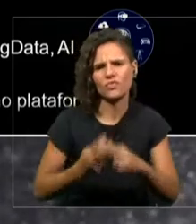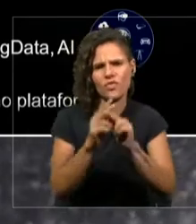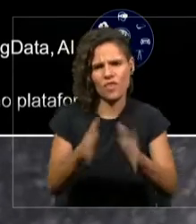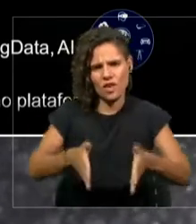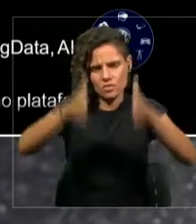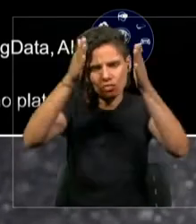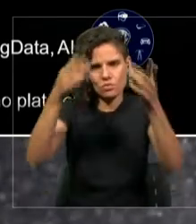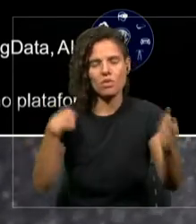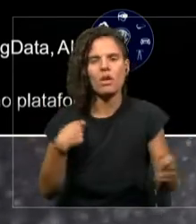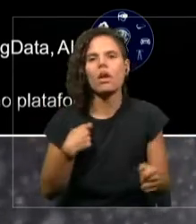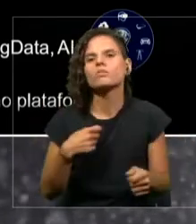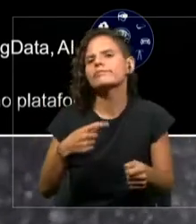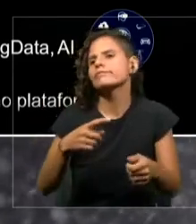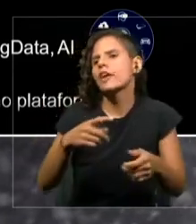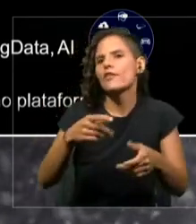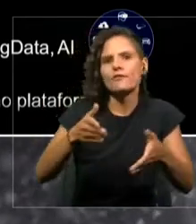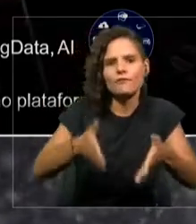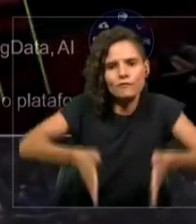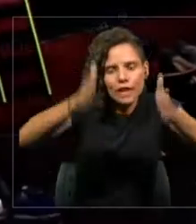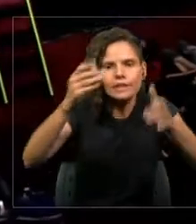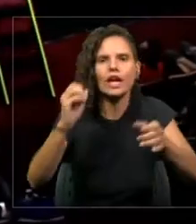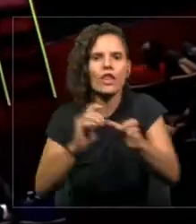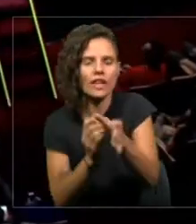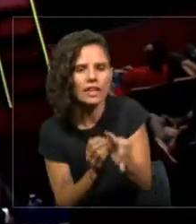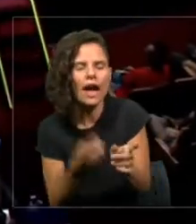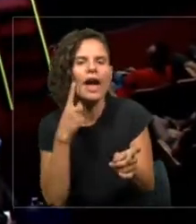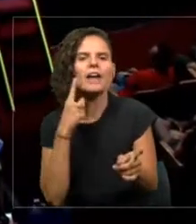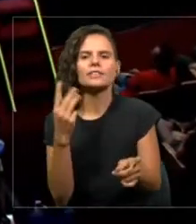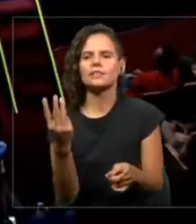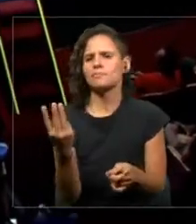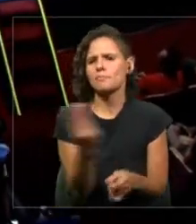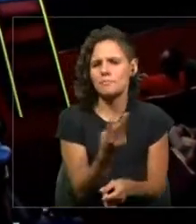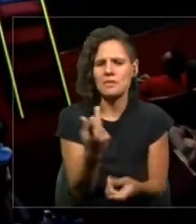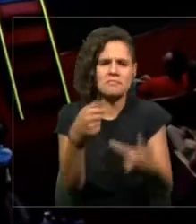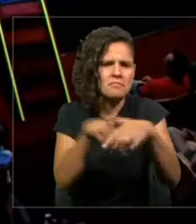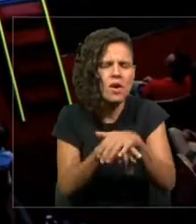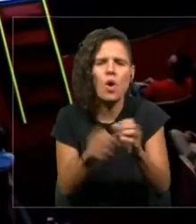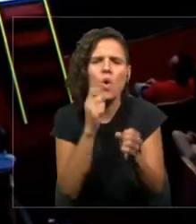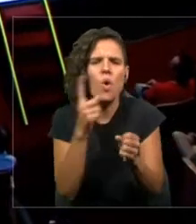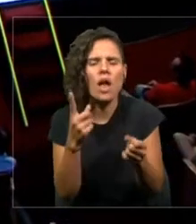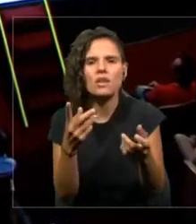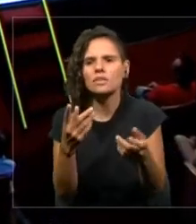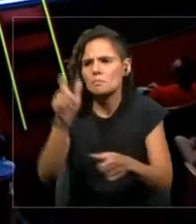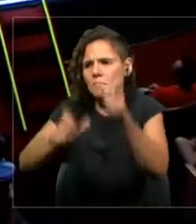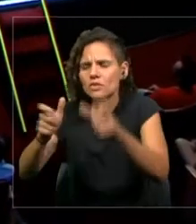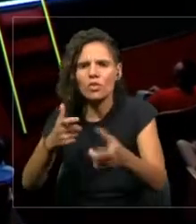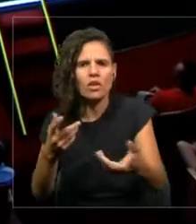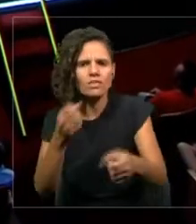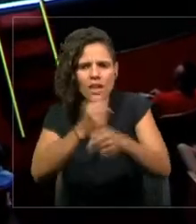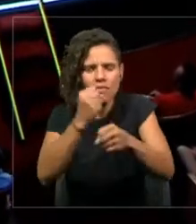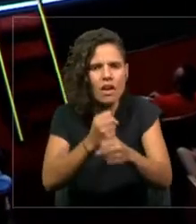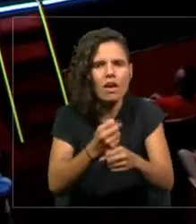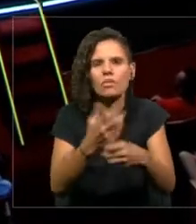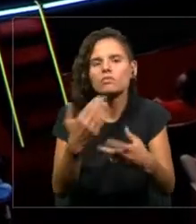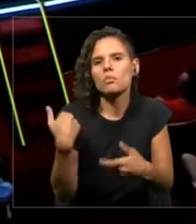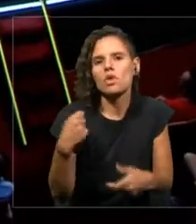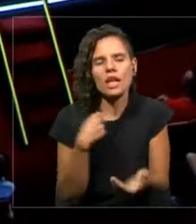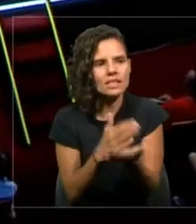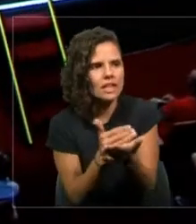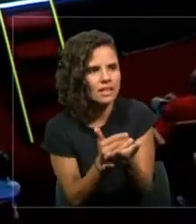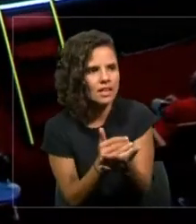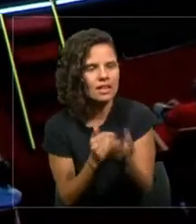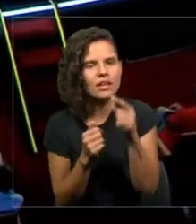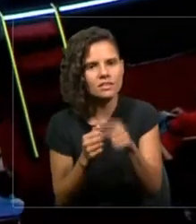No importa si es systems hardware, systems software, no importa si es humanware y no importa si son estrategias. Todas de manera